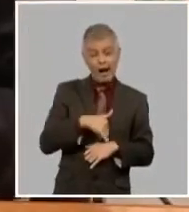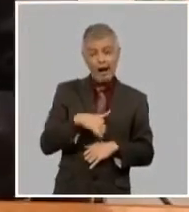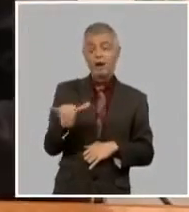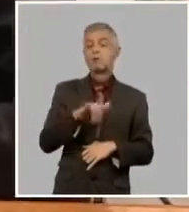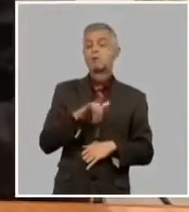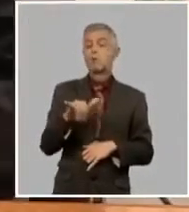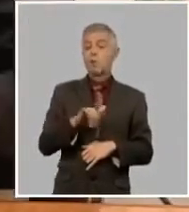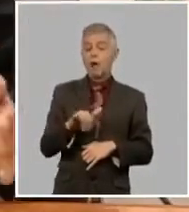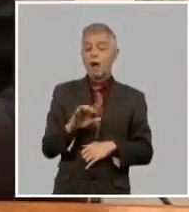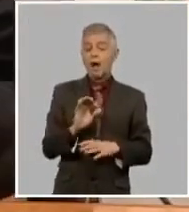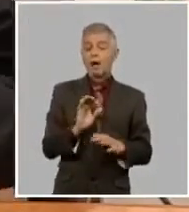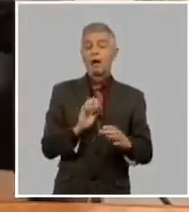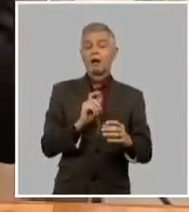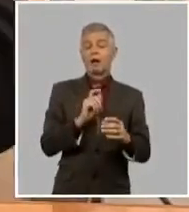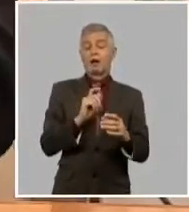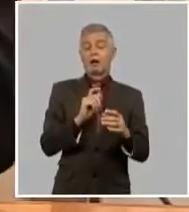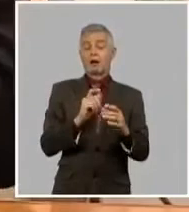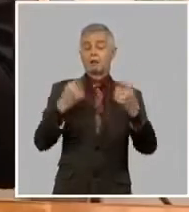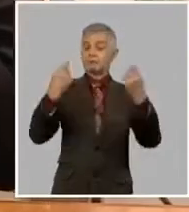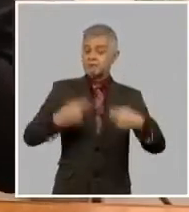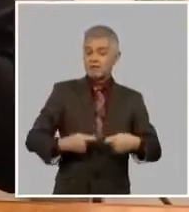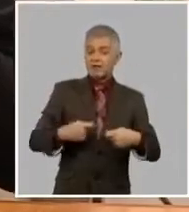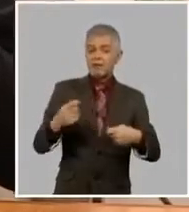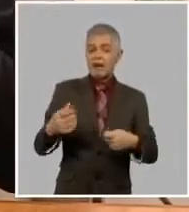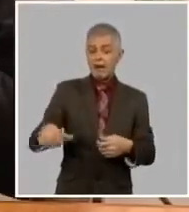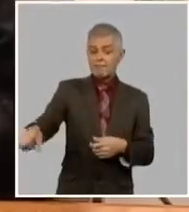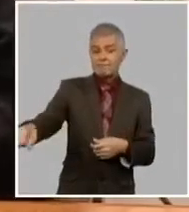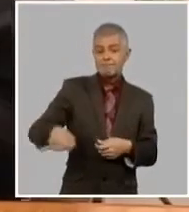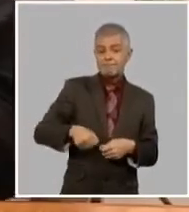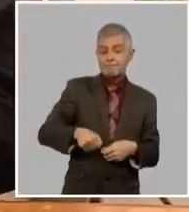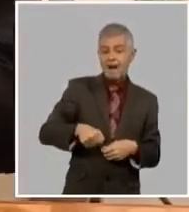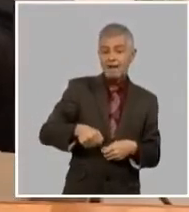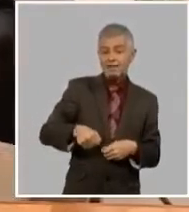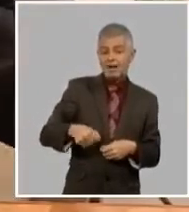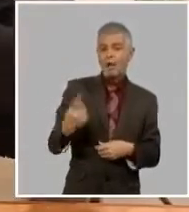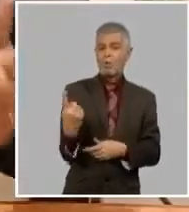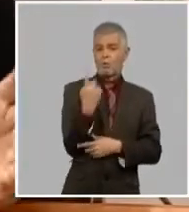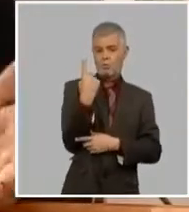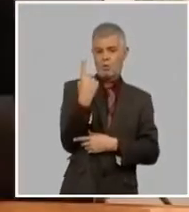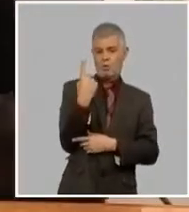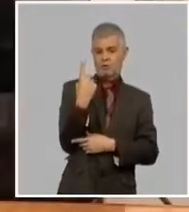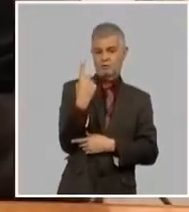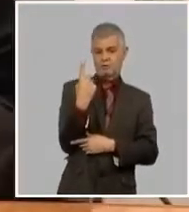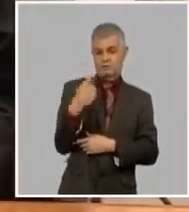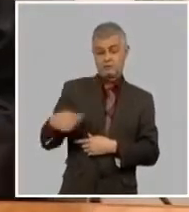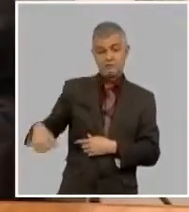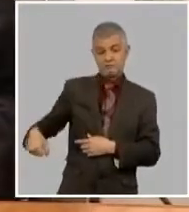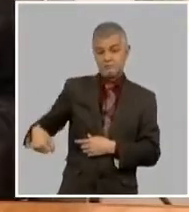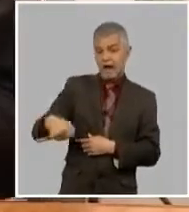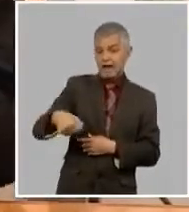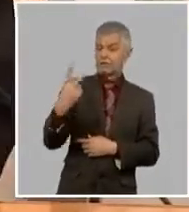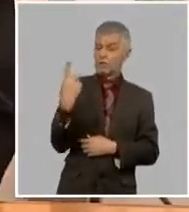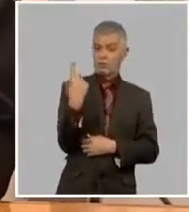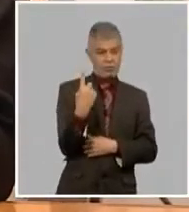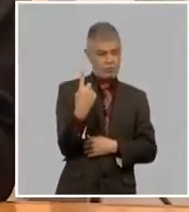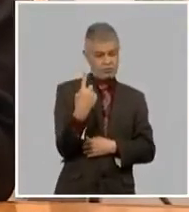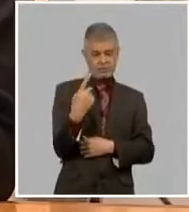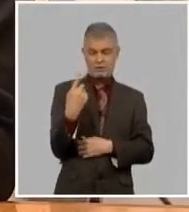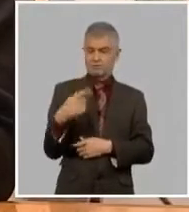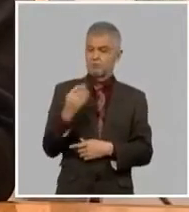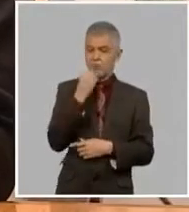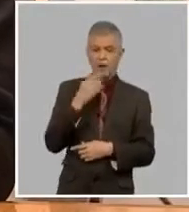y en la segunda fase. Una decisión que tuvimos que tomar porque además se hace insoportable la operación en los aeropuertos